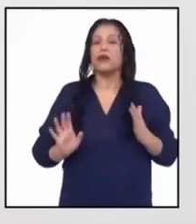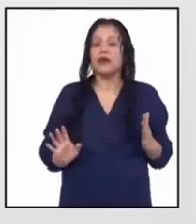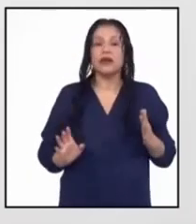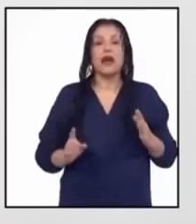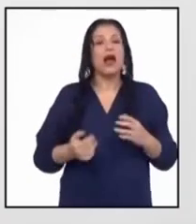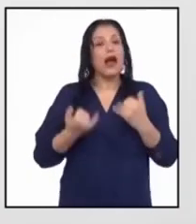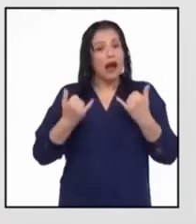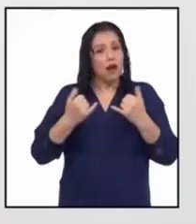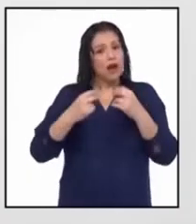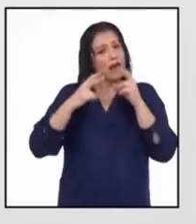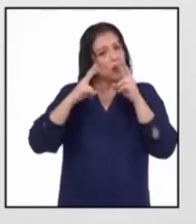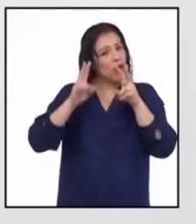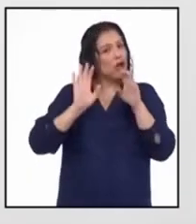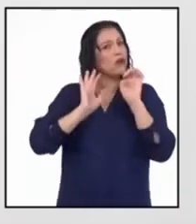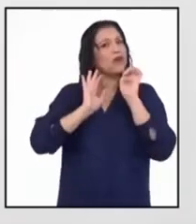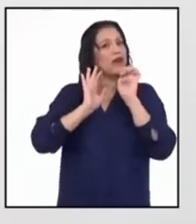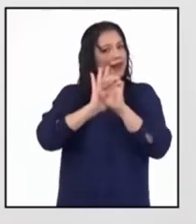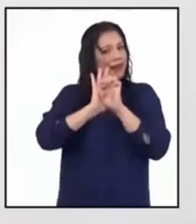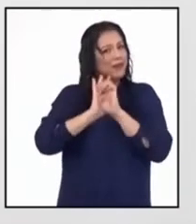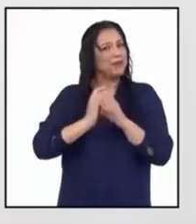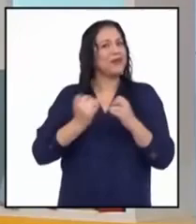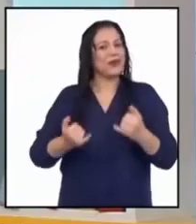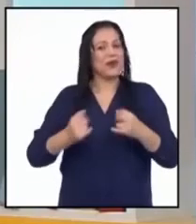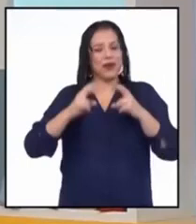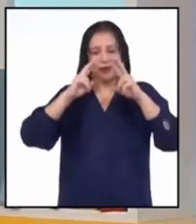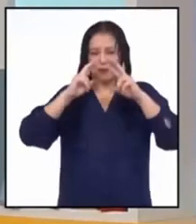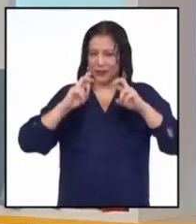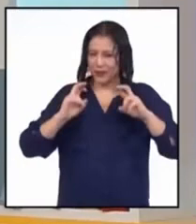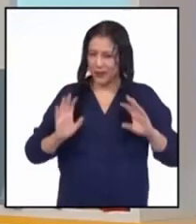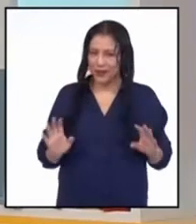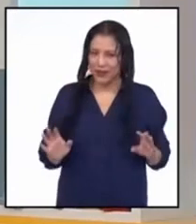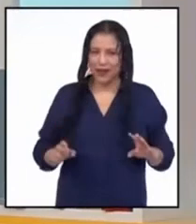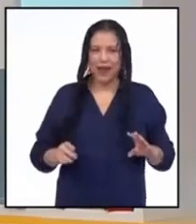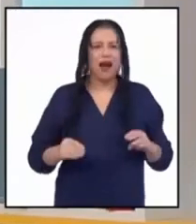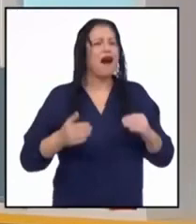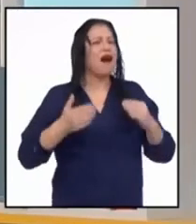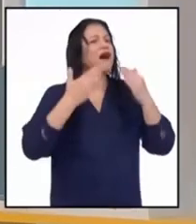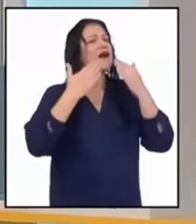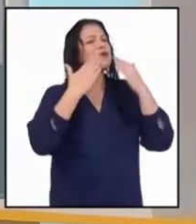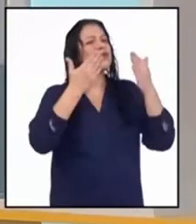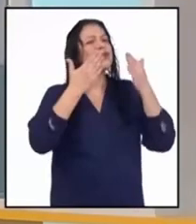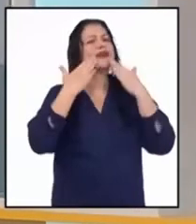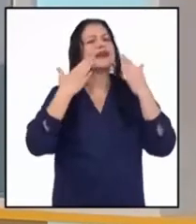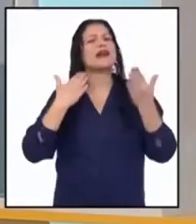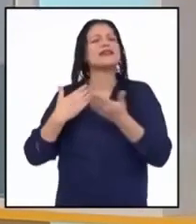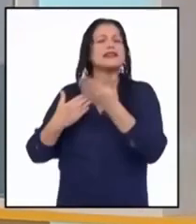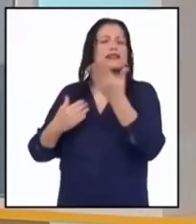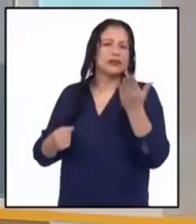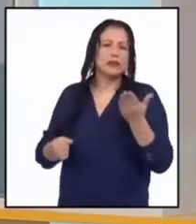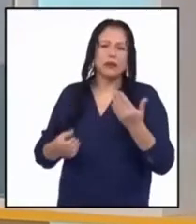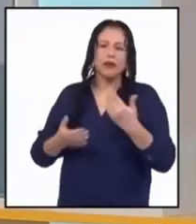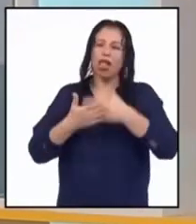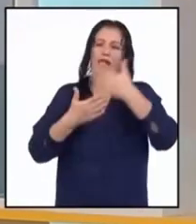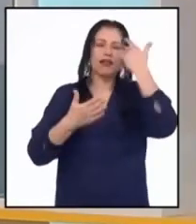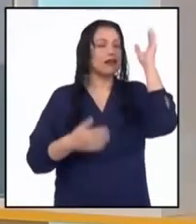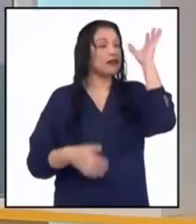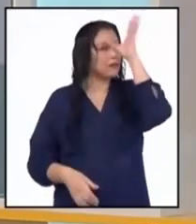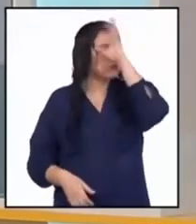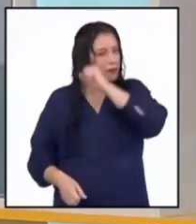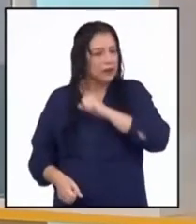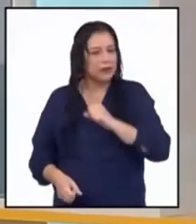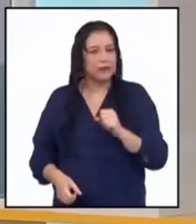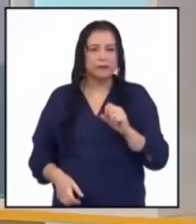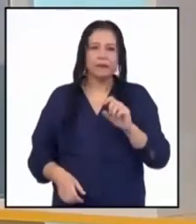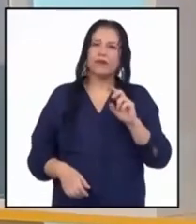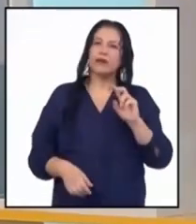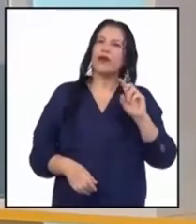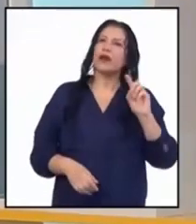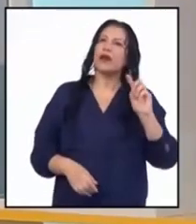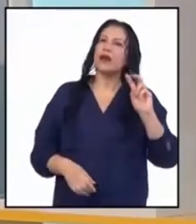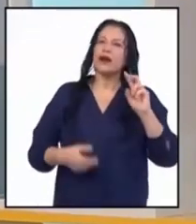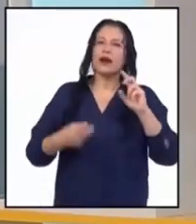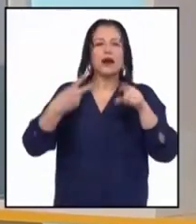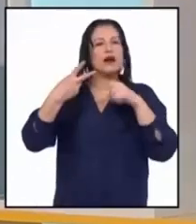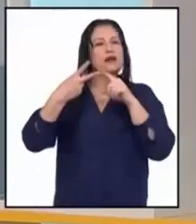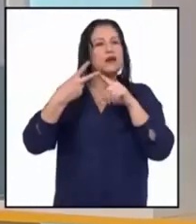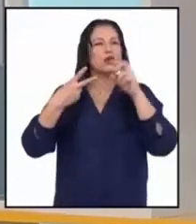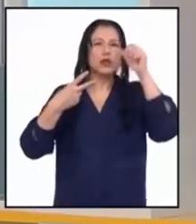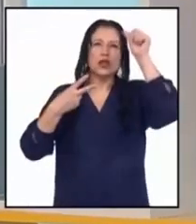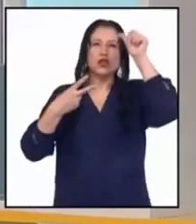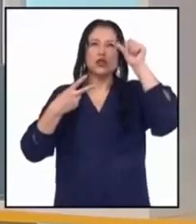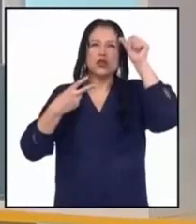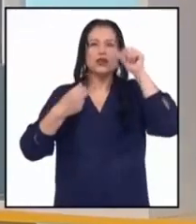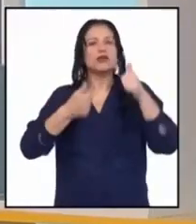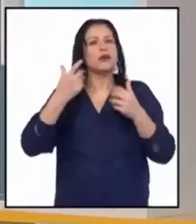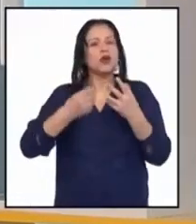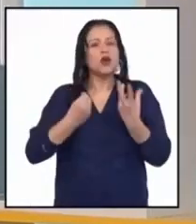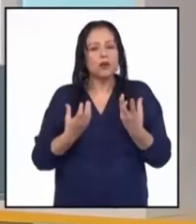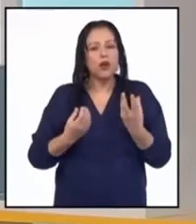hoy en el texto que analizamos. Muchísimas gracias, profesora. Pero antes que me olvide, la otra pregunta que tenía era sobre los